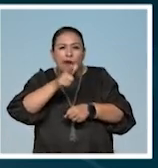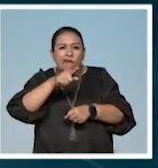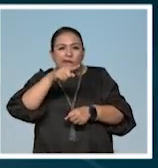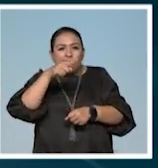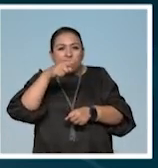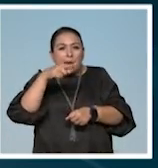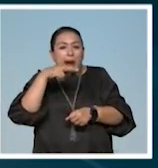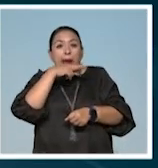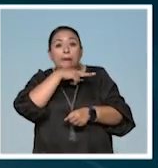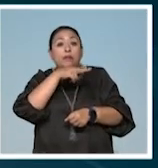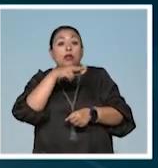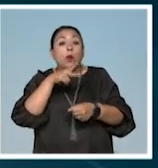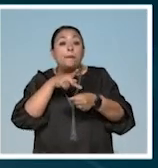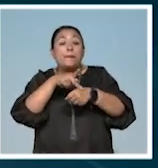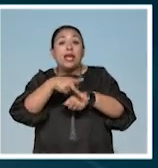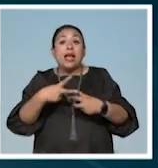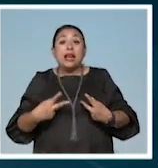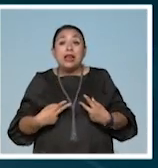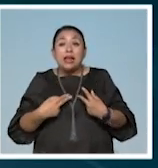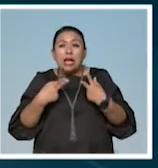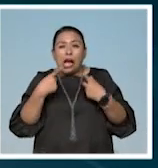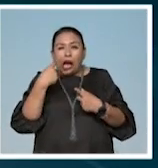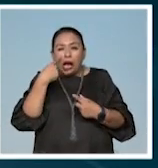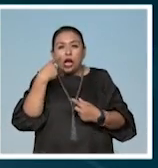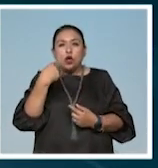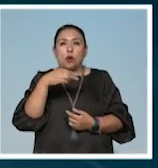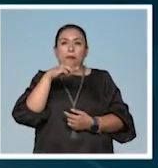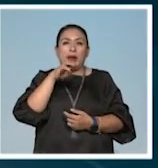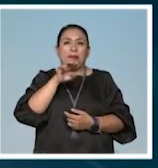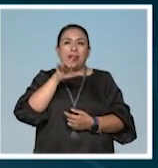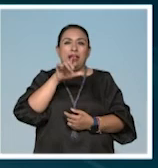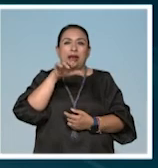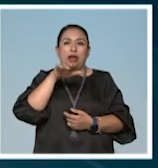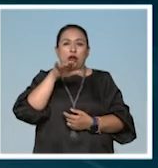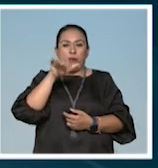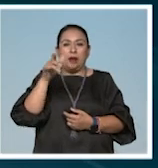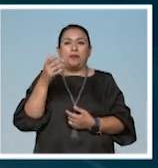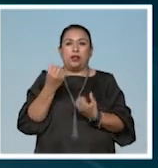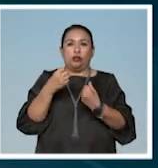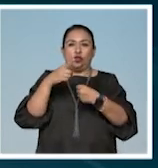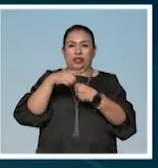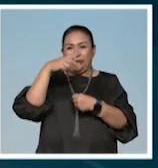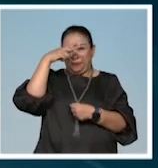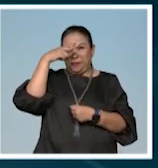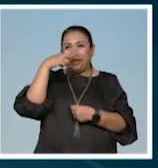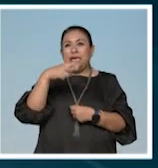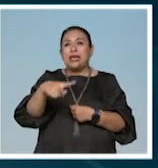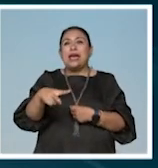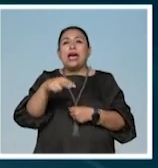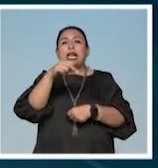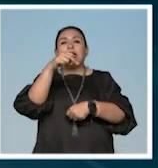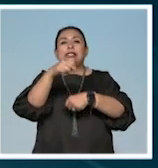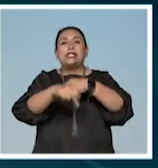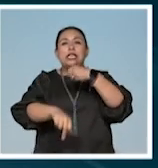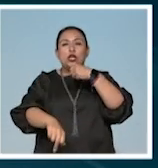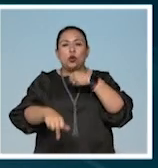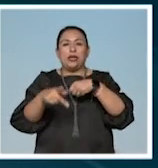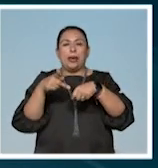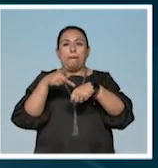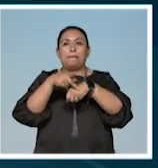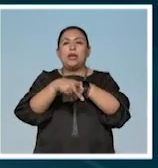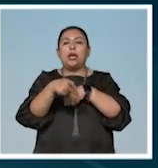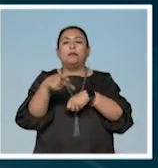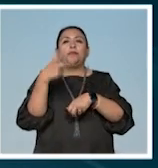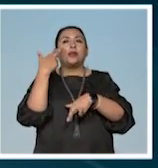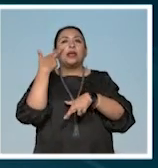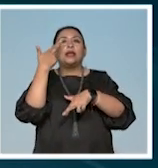el cáncer de piel, particularmente el melanoma. La Sociedad Mexicana de Cirugía Dermatológica se encargó